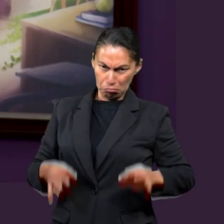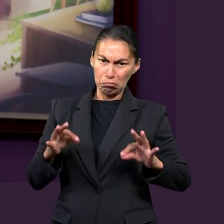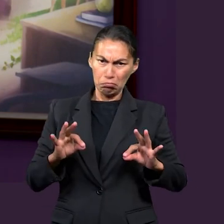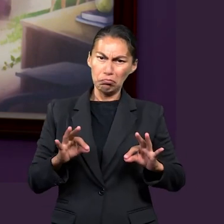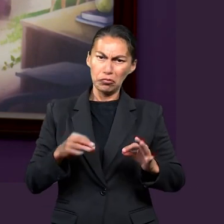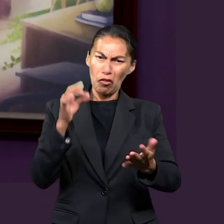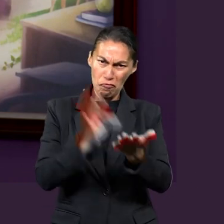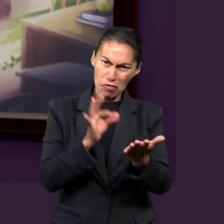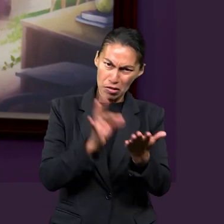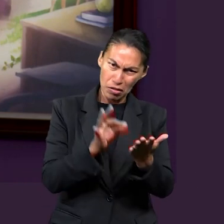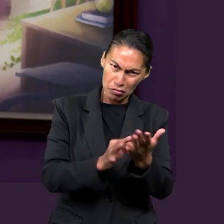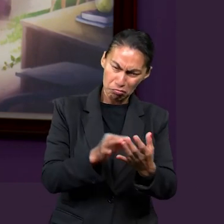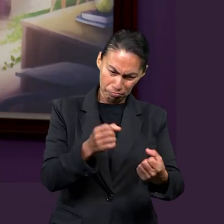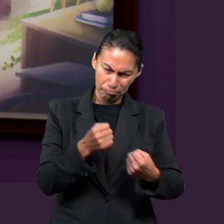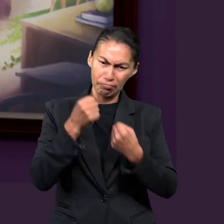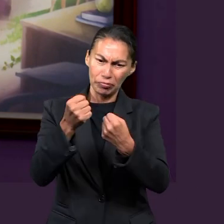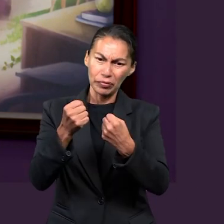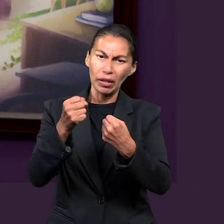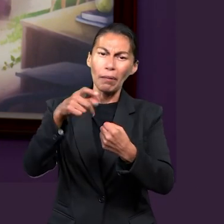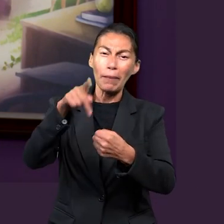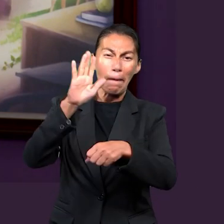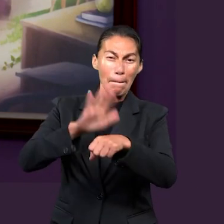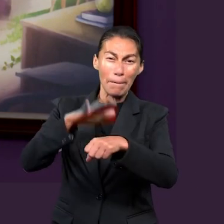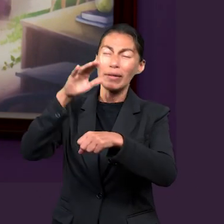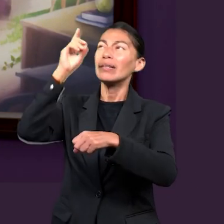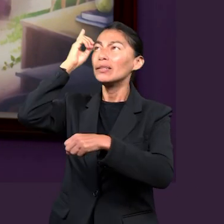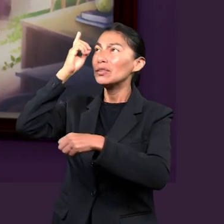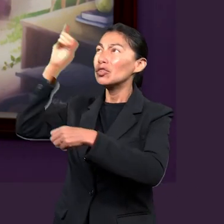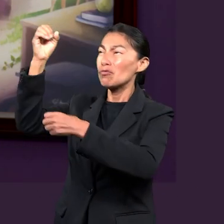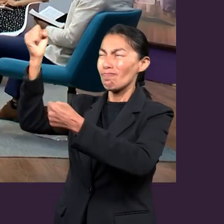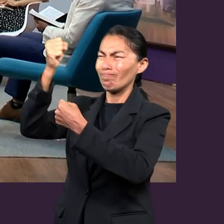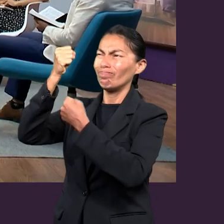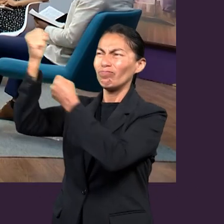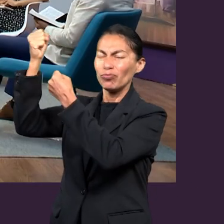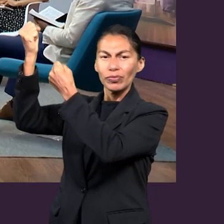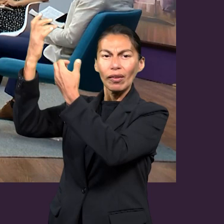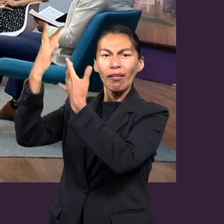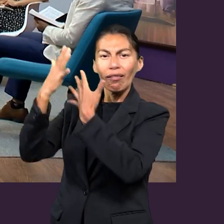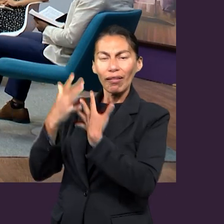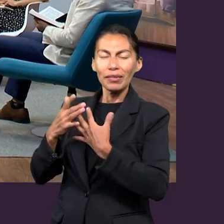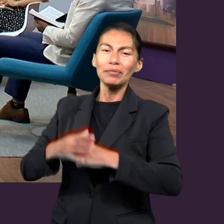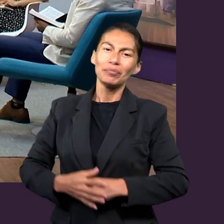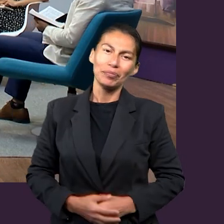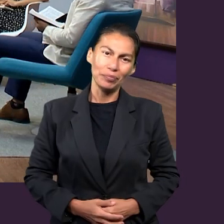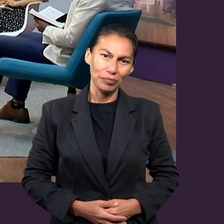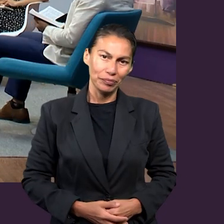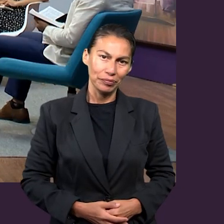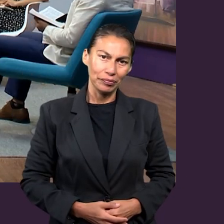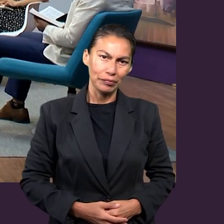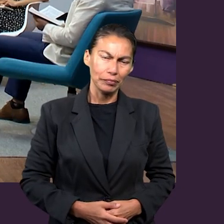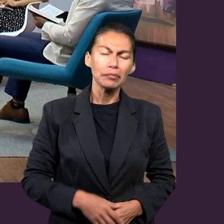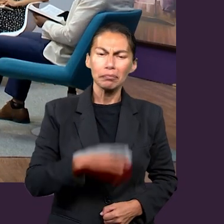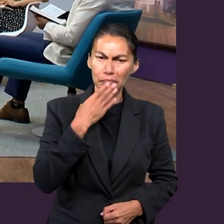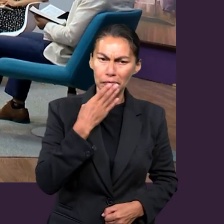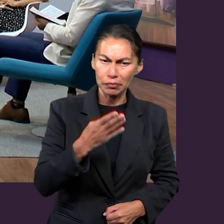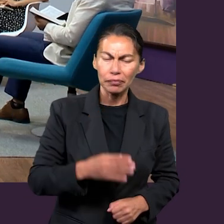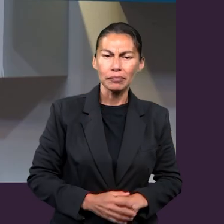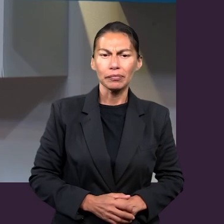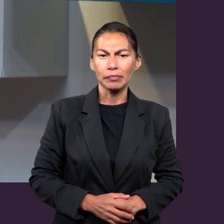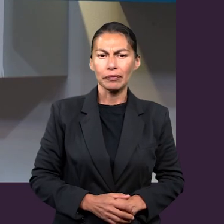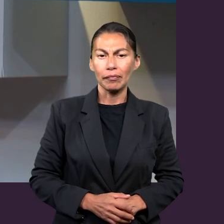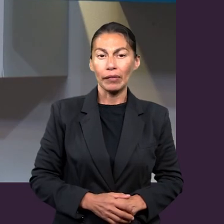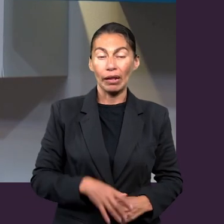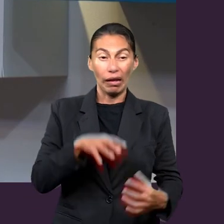fuerte, pero aún más nuestra fortaleza viene de Él. Muy bien. Hay un elemento